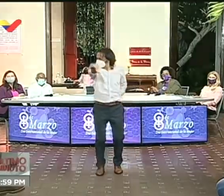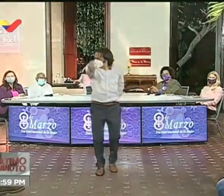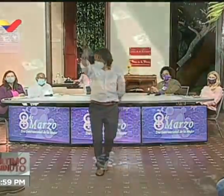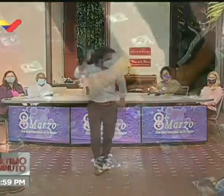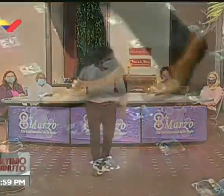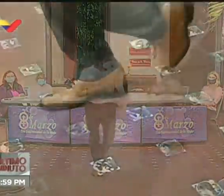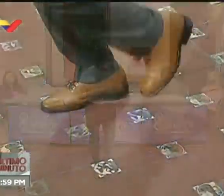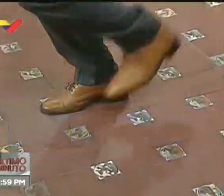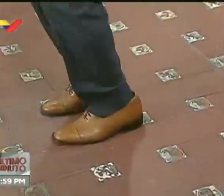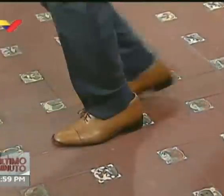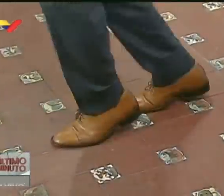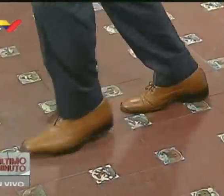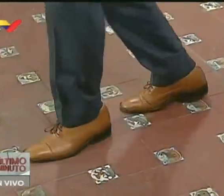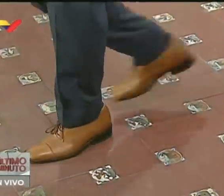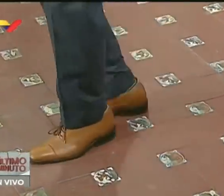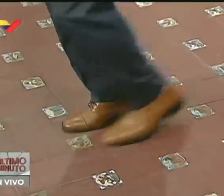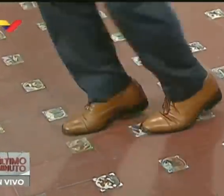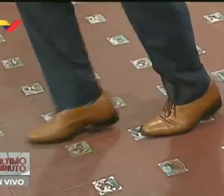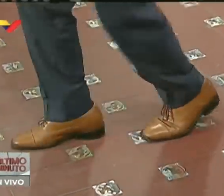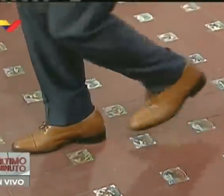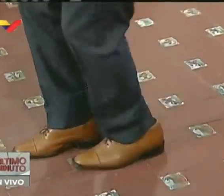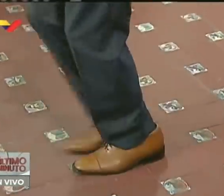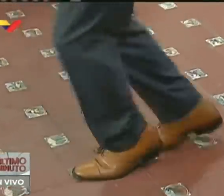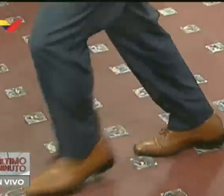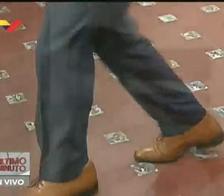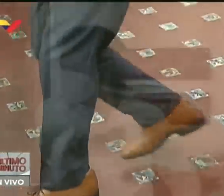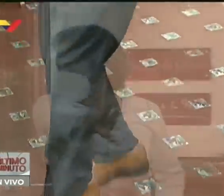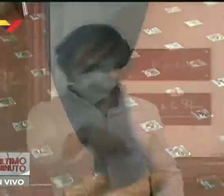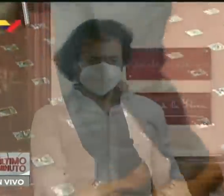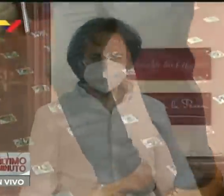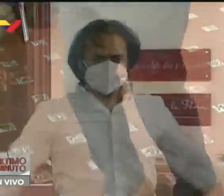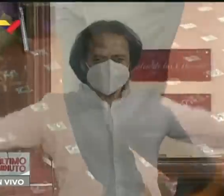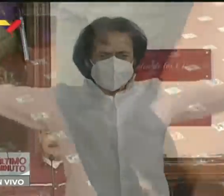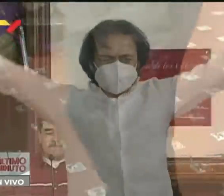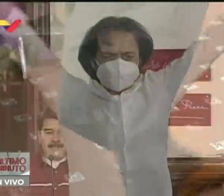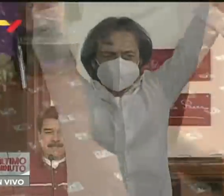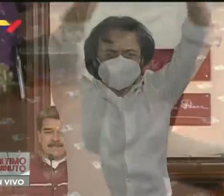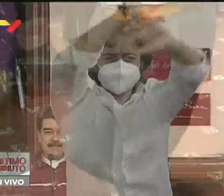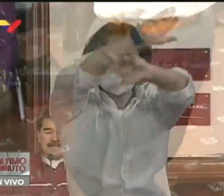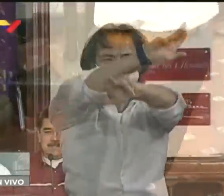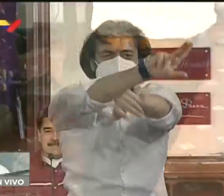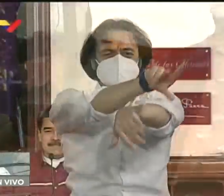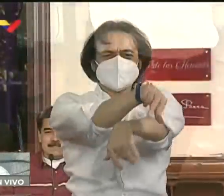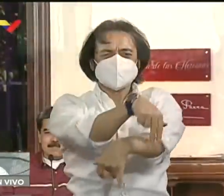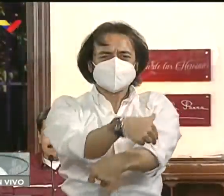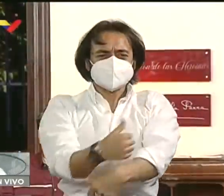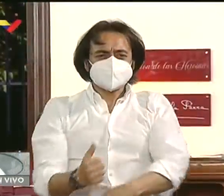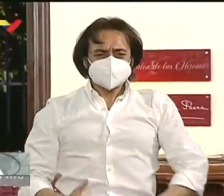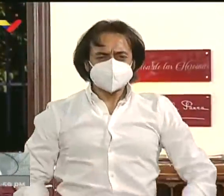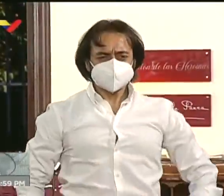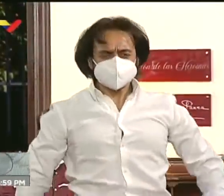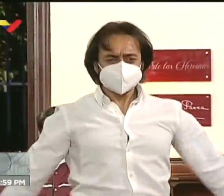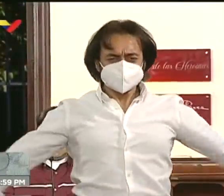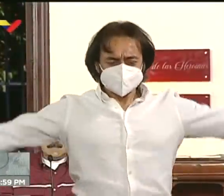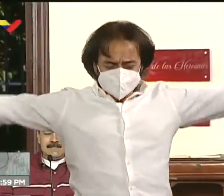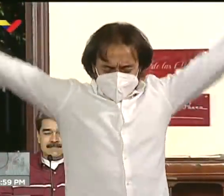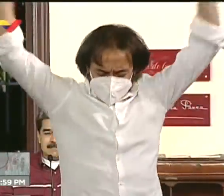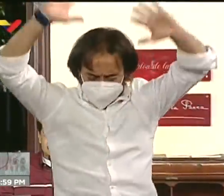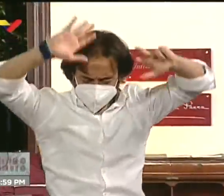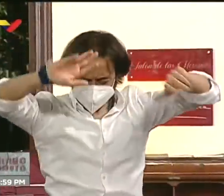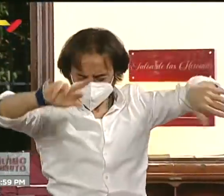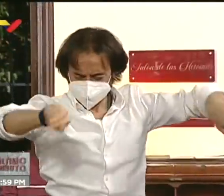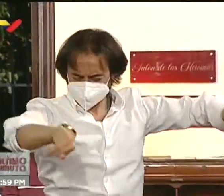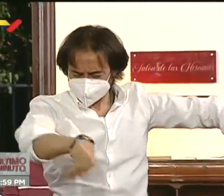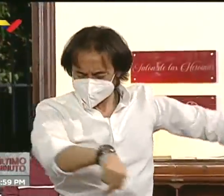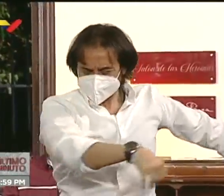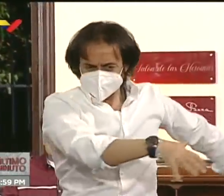gana, juntos, estando al amanecer, aunque el viento va a ver, y el camino, que no me puede ir, sin